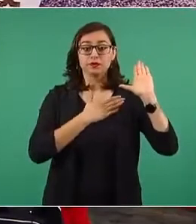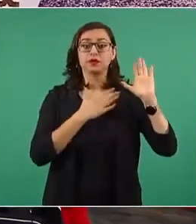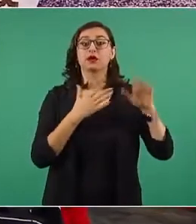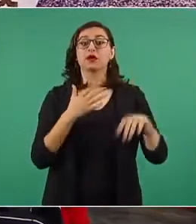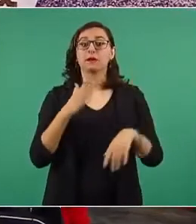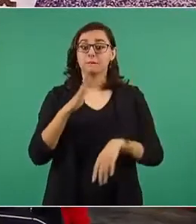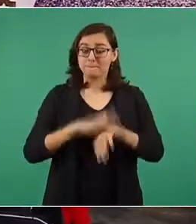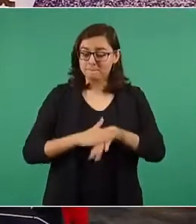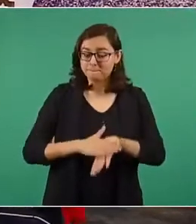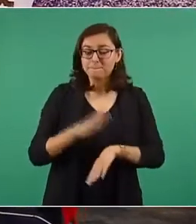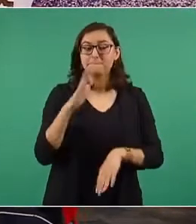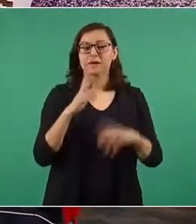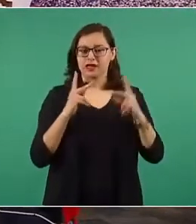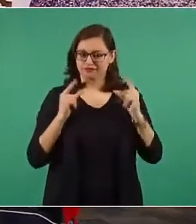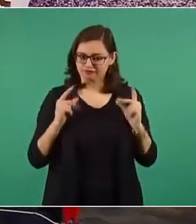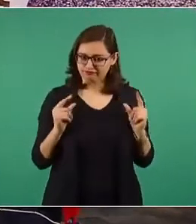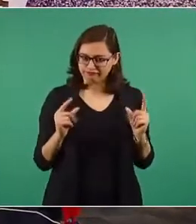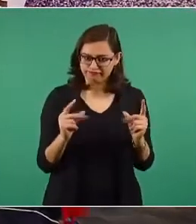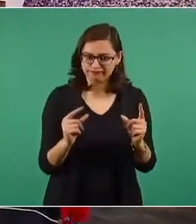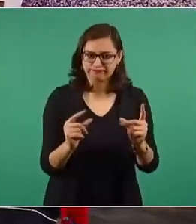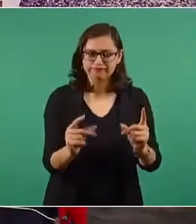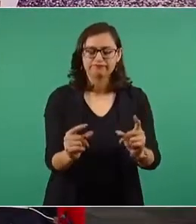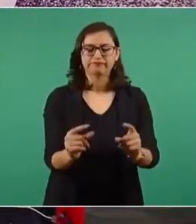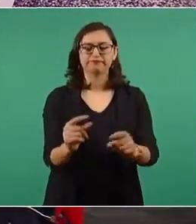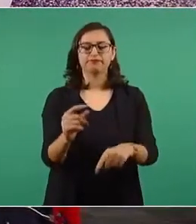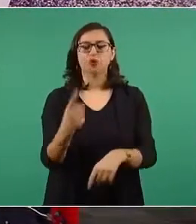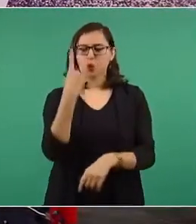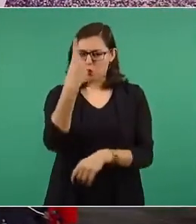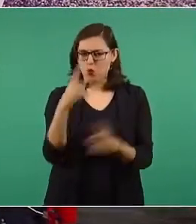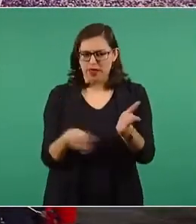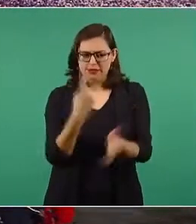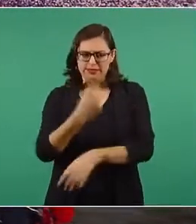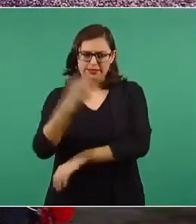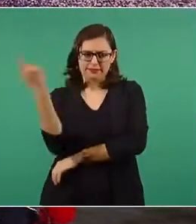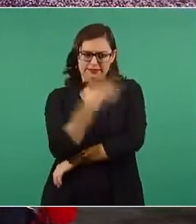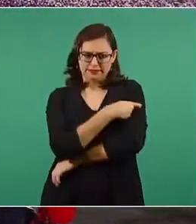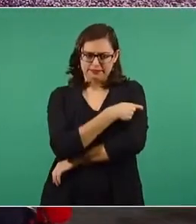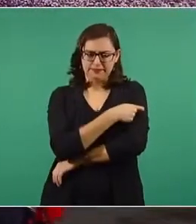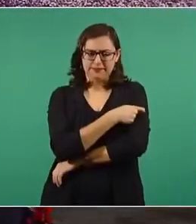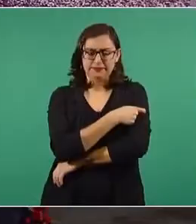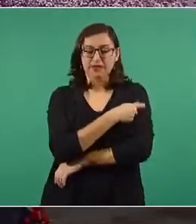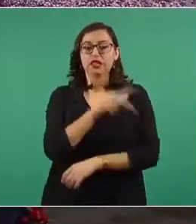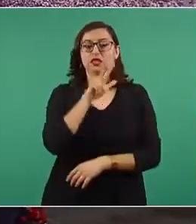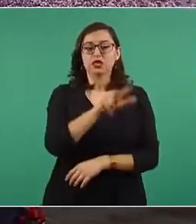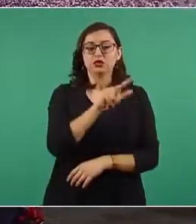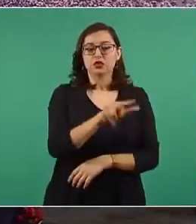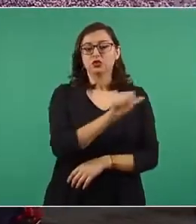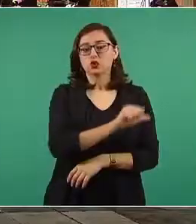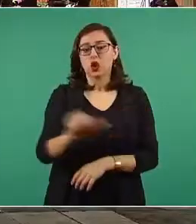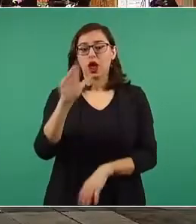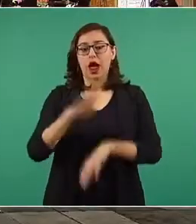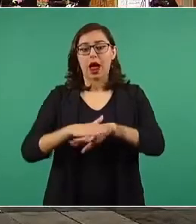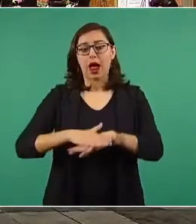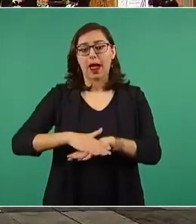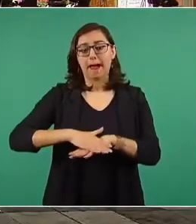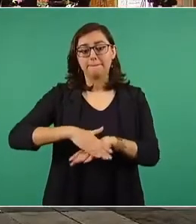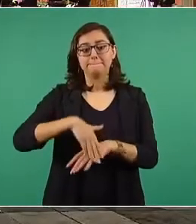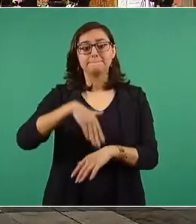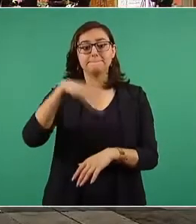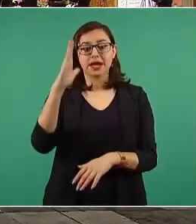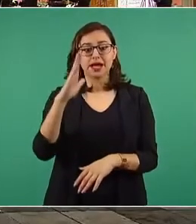también con una dosis, a todos los mayores de 18 años del país